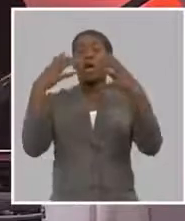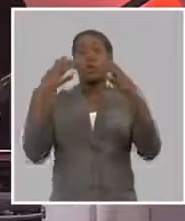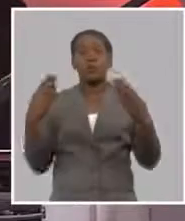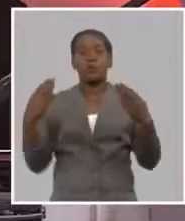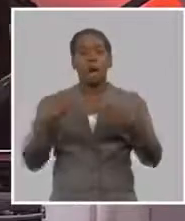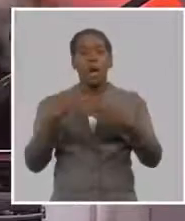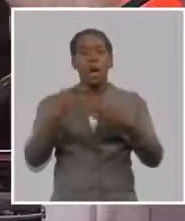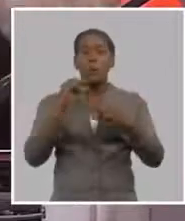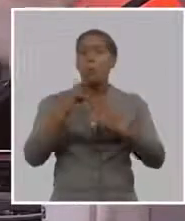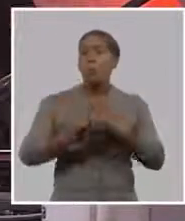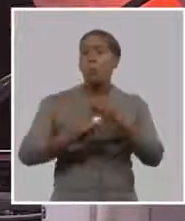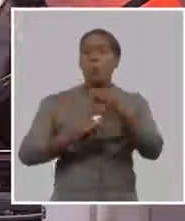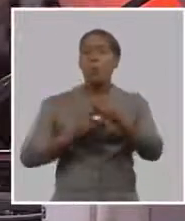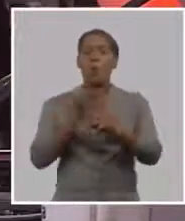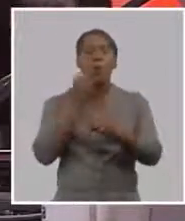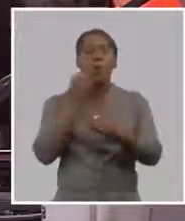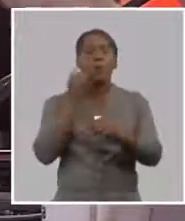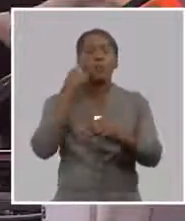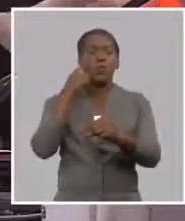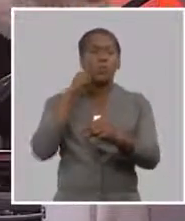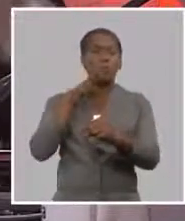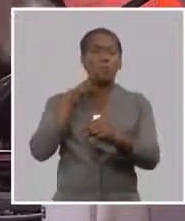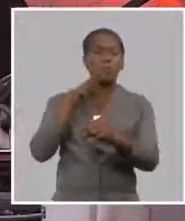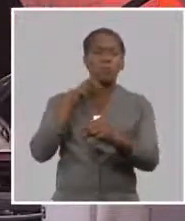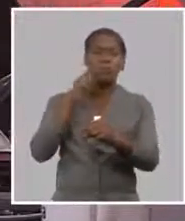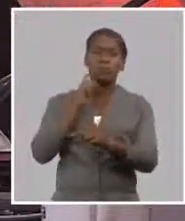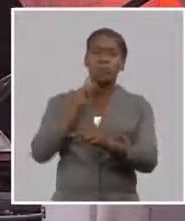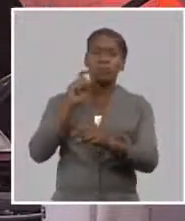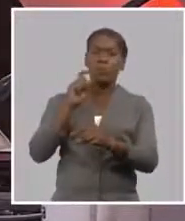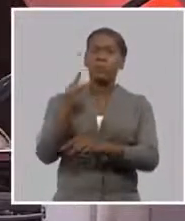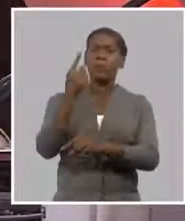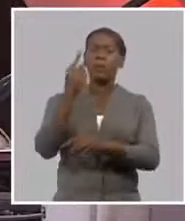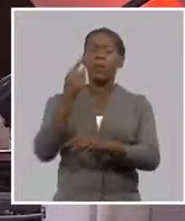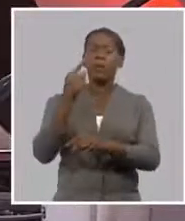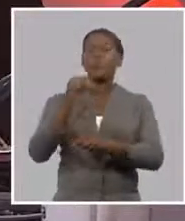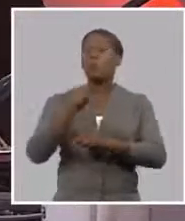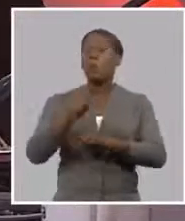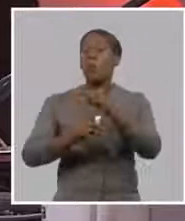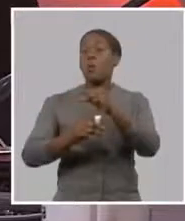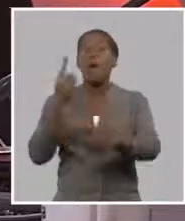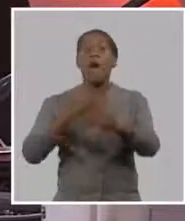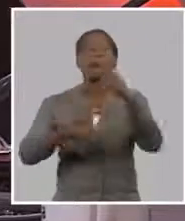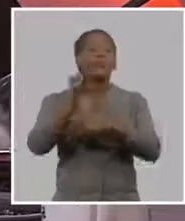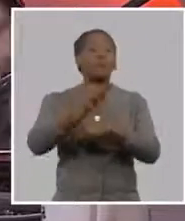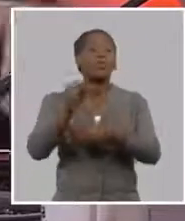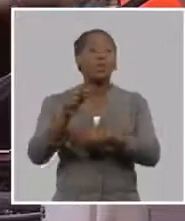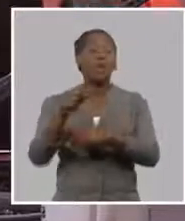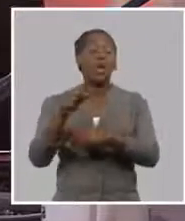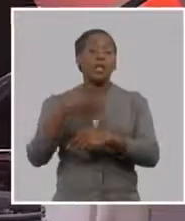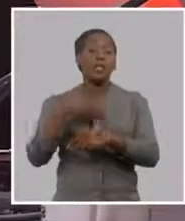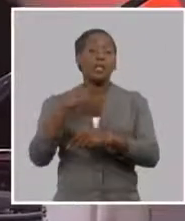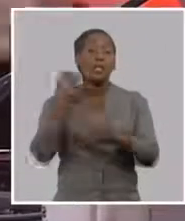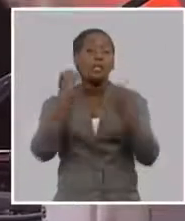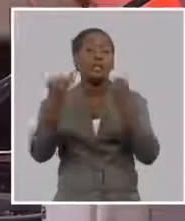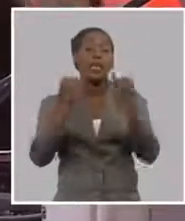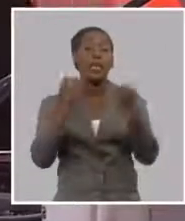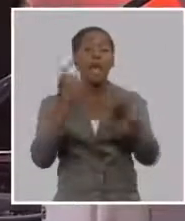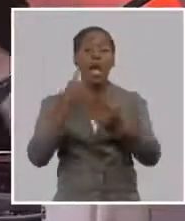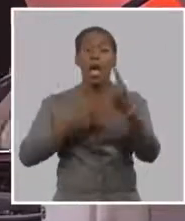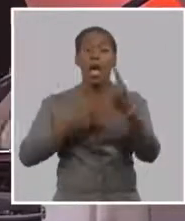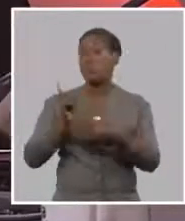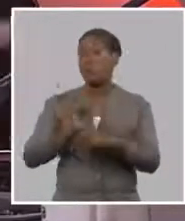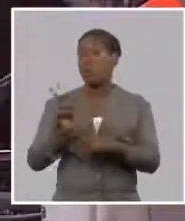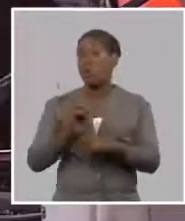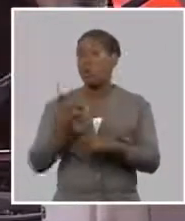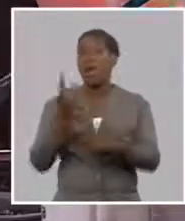se han tomado y que tienen un carácter más público llegan más a la población que la que consume los productos agropecuarios para poder generar para poder